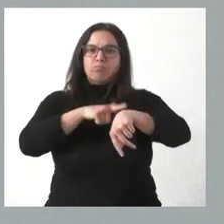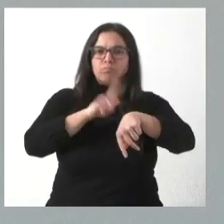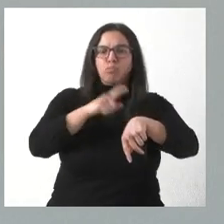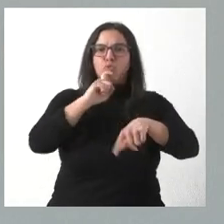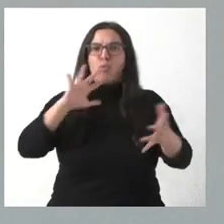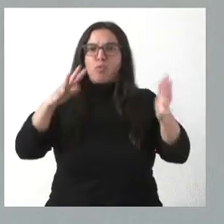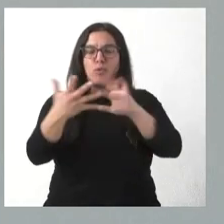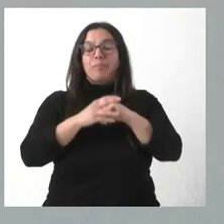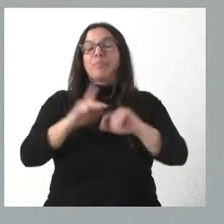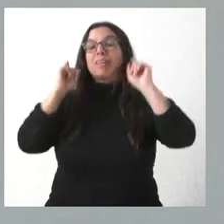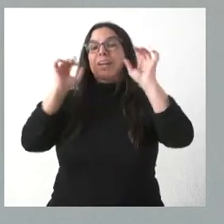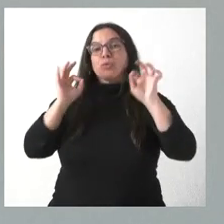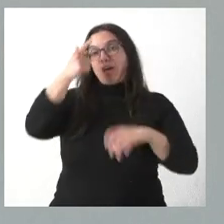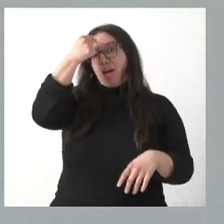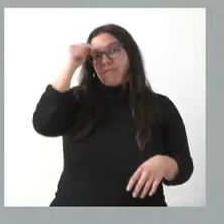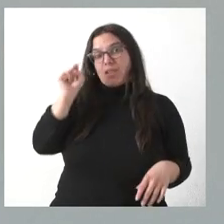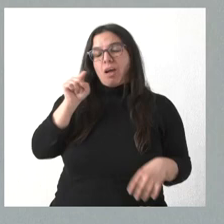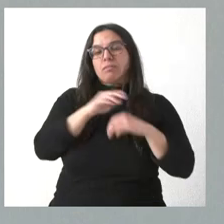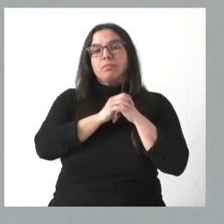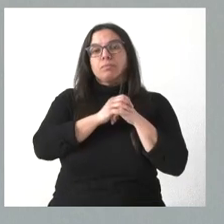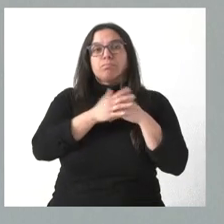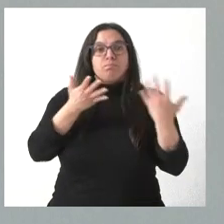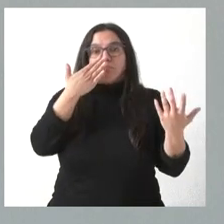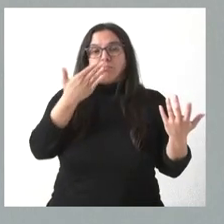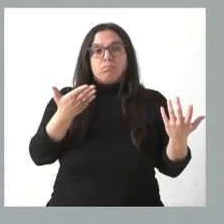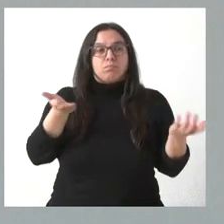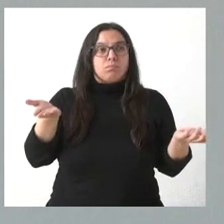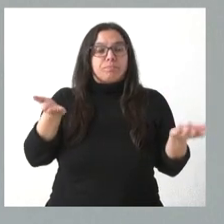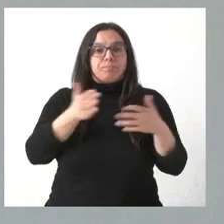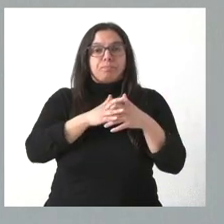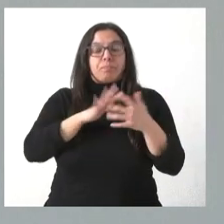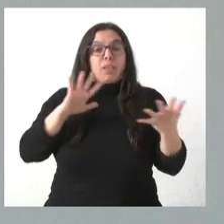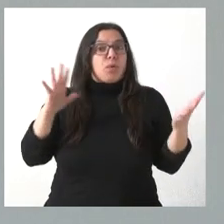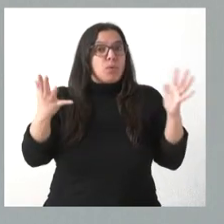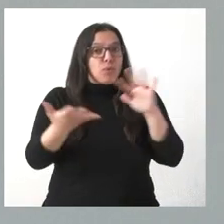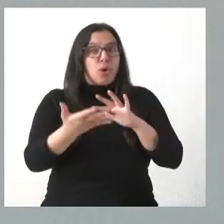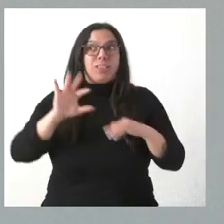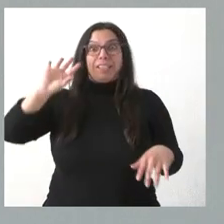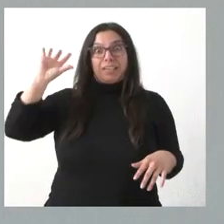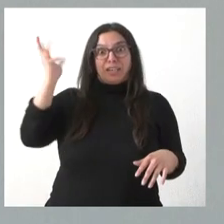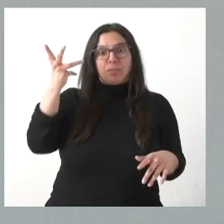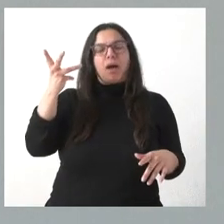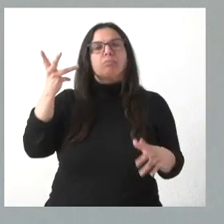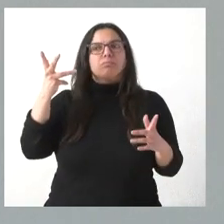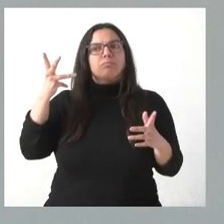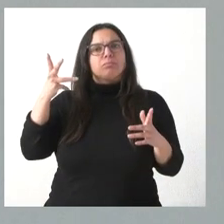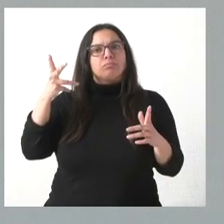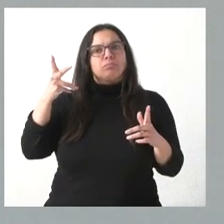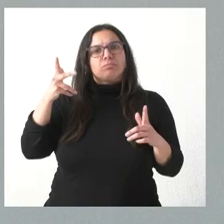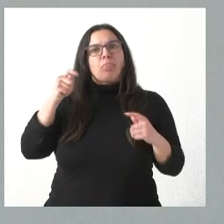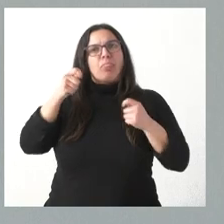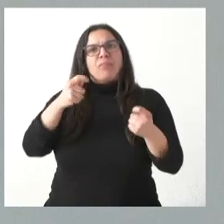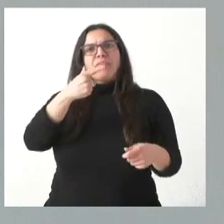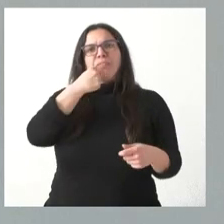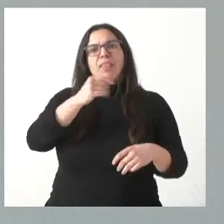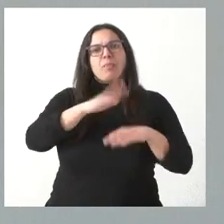de Ávila, la verdad es que la evolución climatológica permitió una cierta